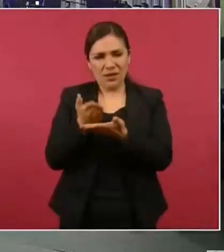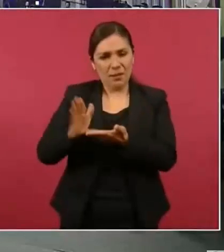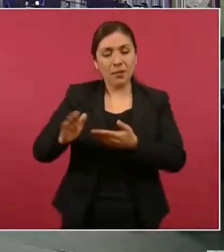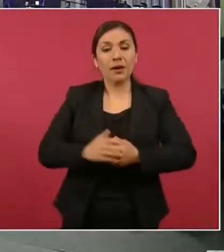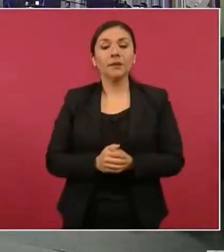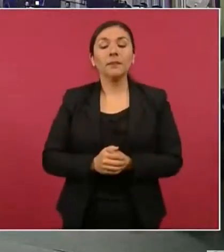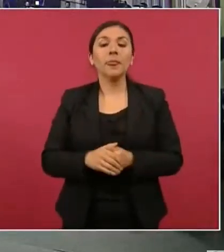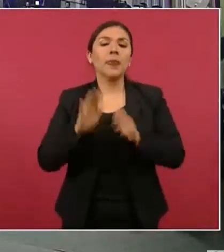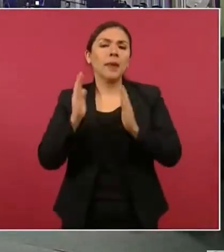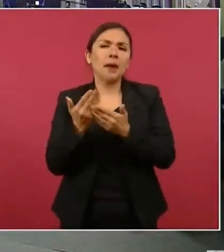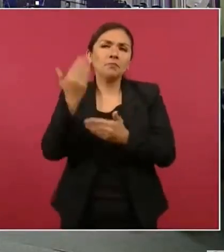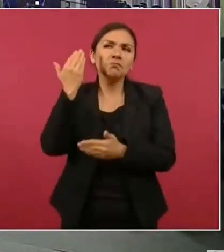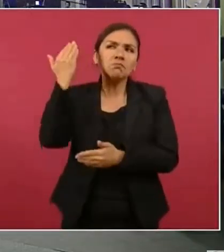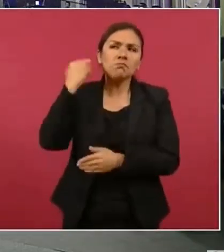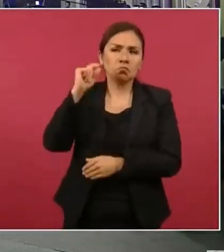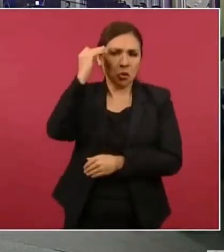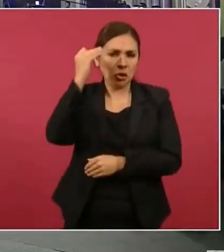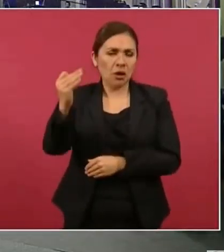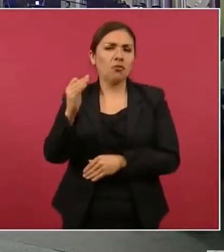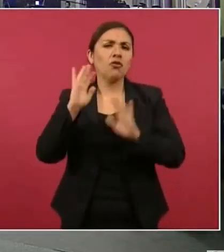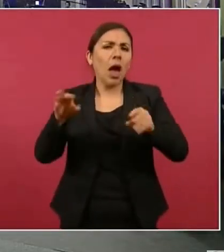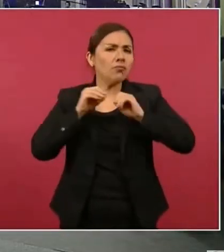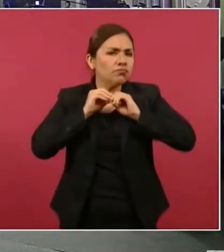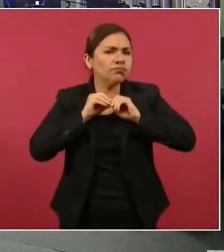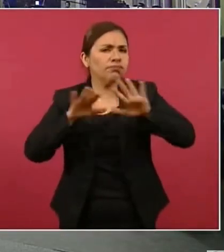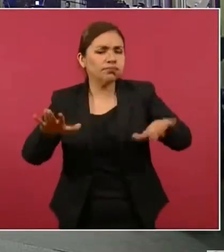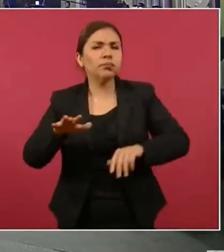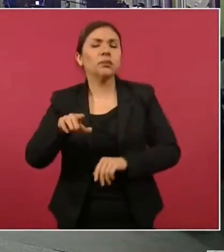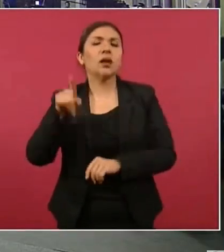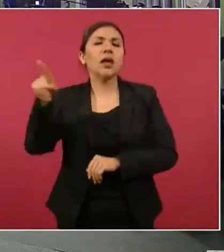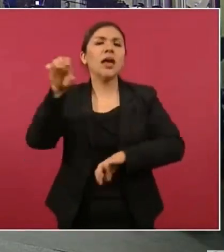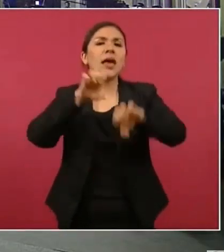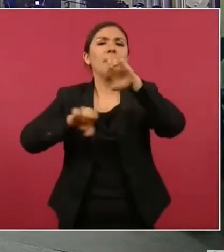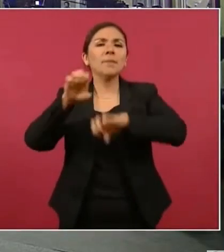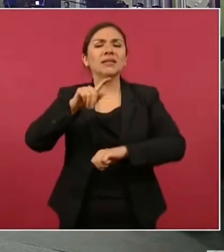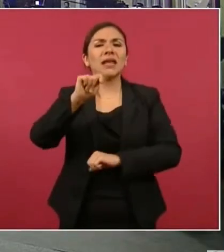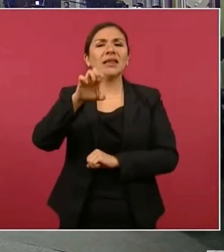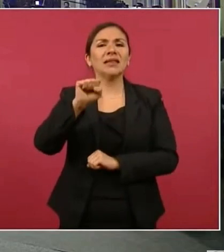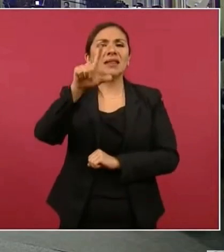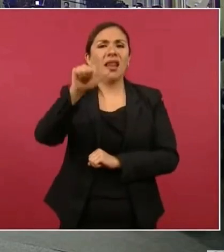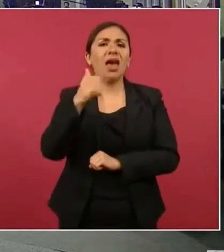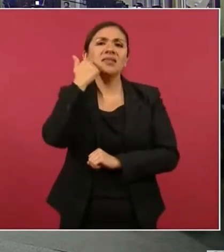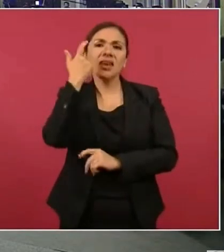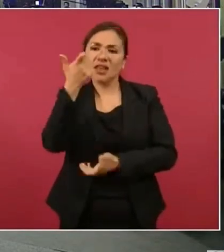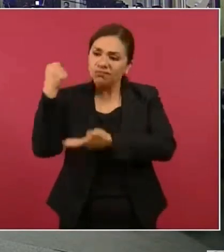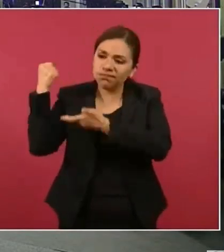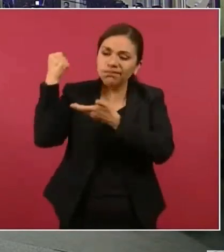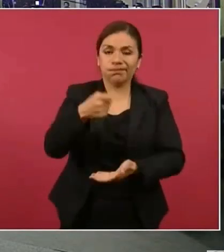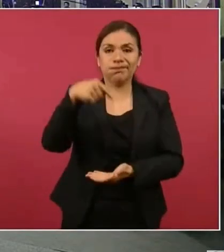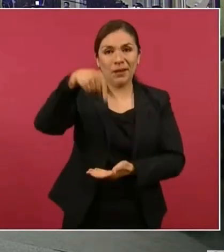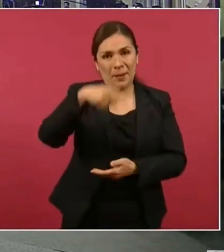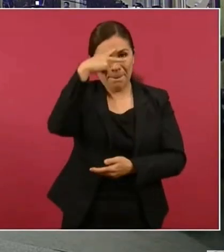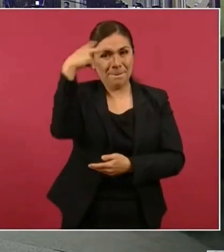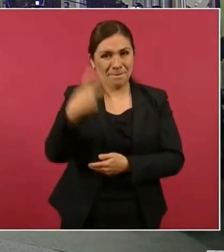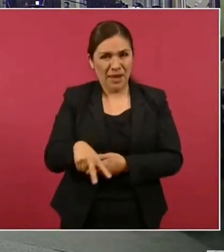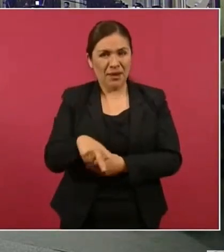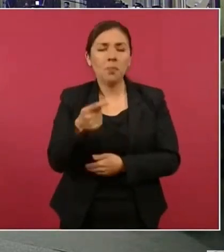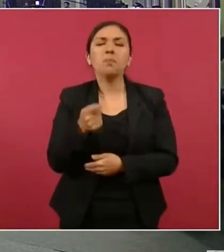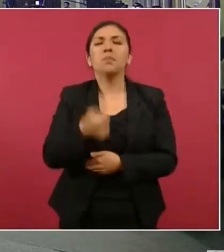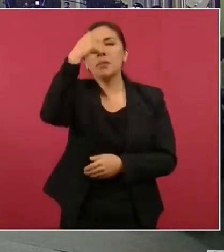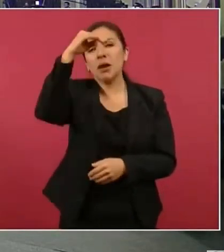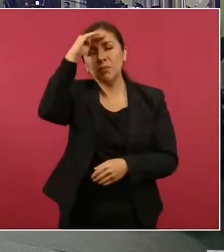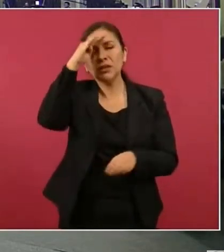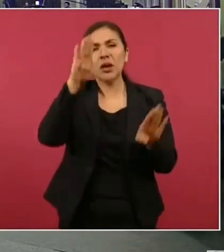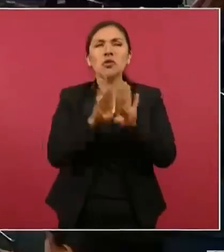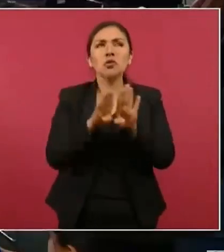Desde hace algunas semanas es público el interés de la empresa Tesla de invertir en nuestro país. Inicialmente se habló